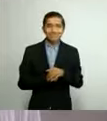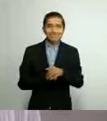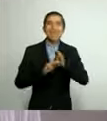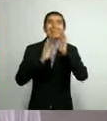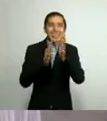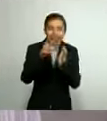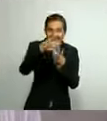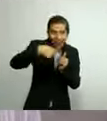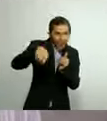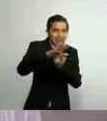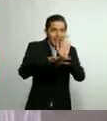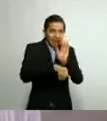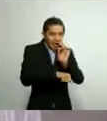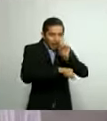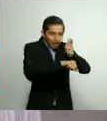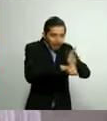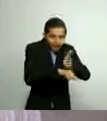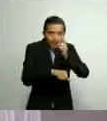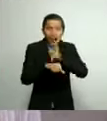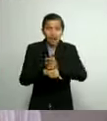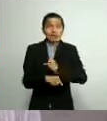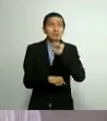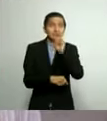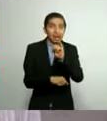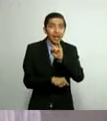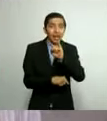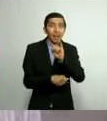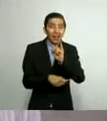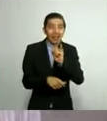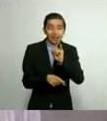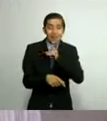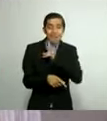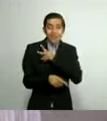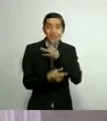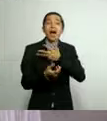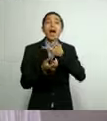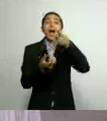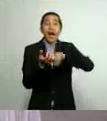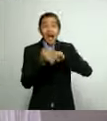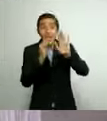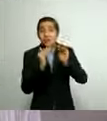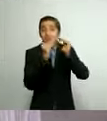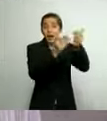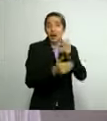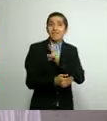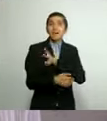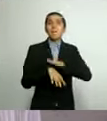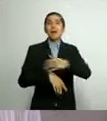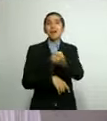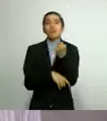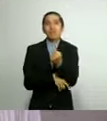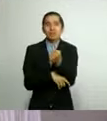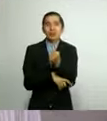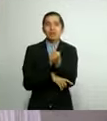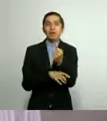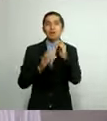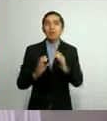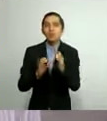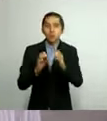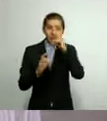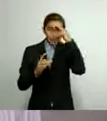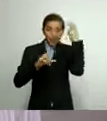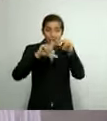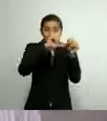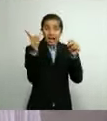cuenta, ya se dieron cuenta que sí pasa. El virus sigue allá afuera y más fuerte que nunca. México